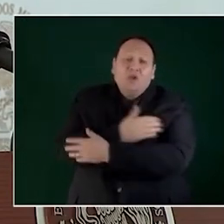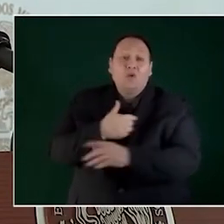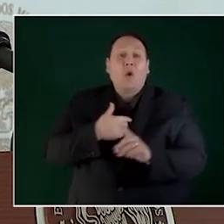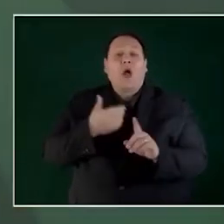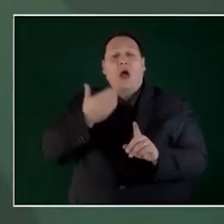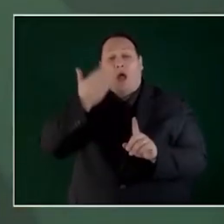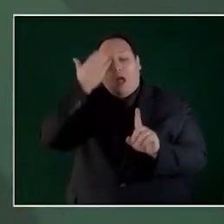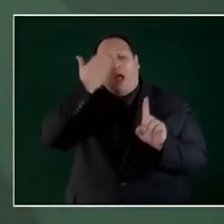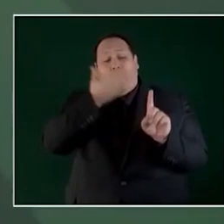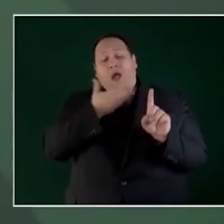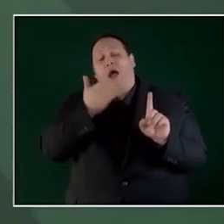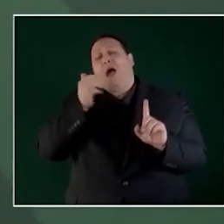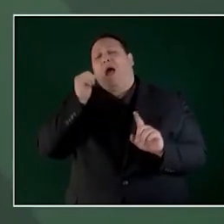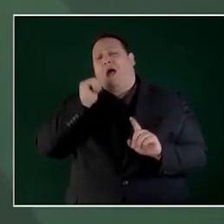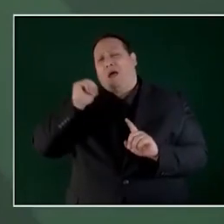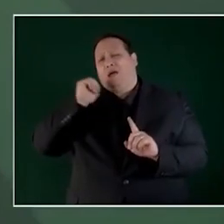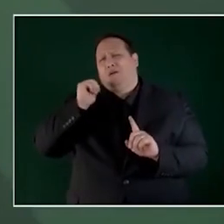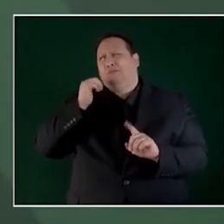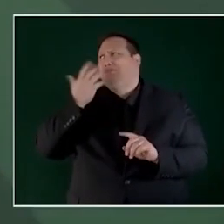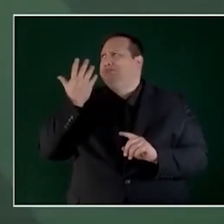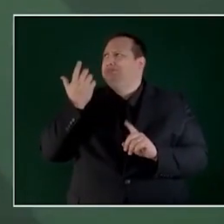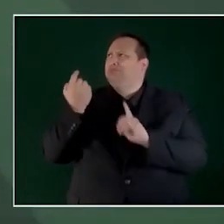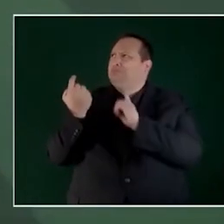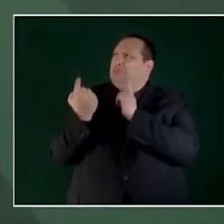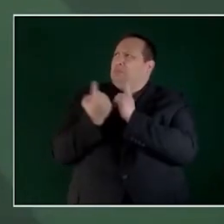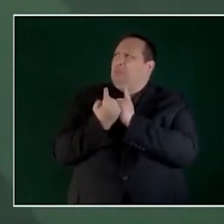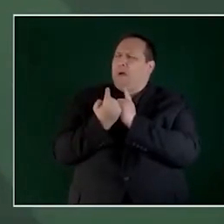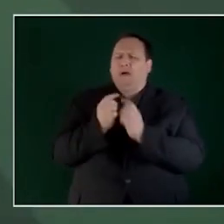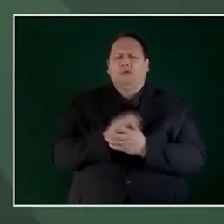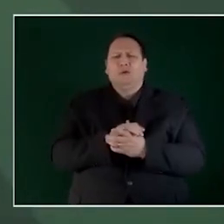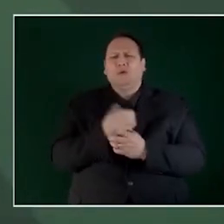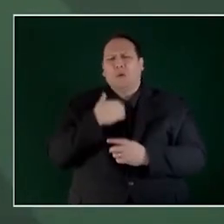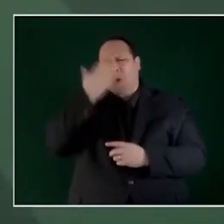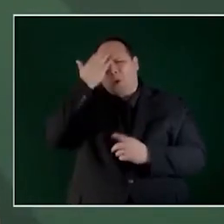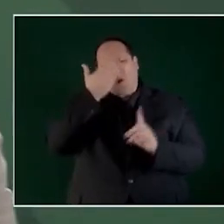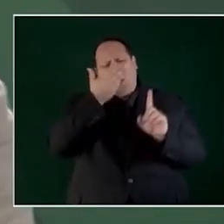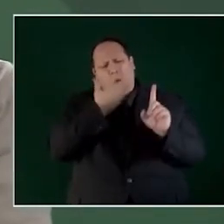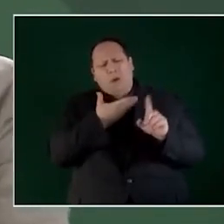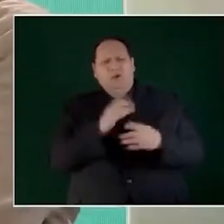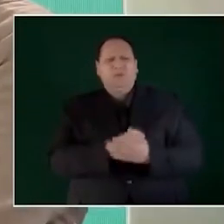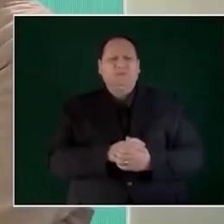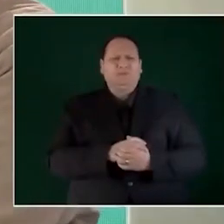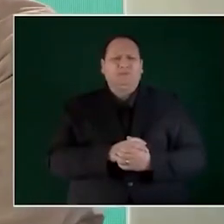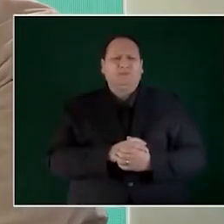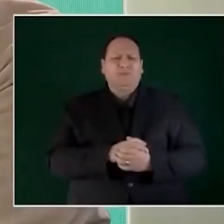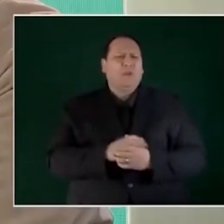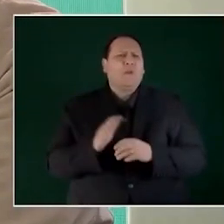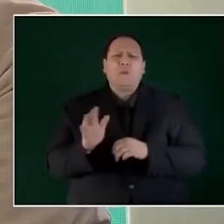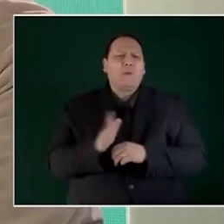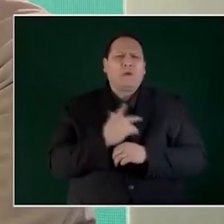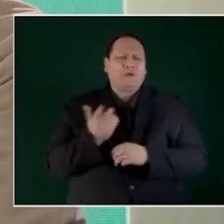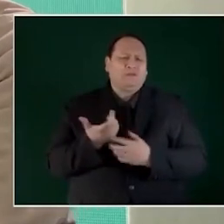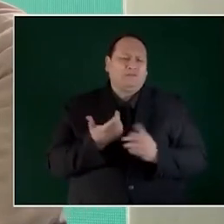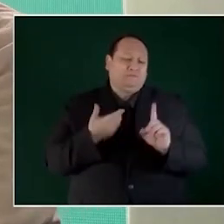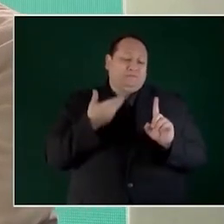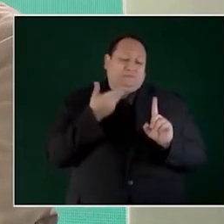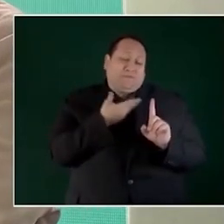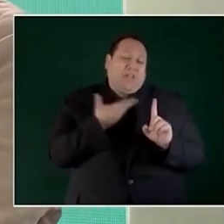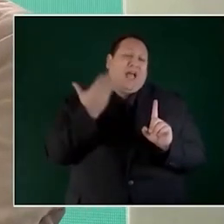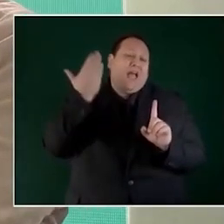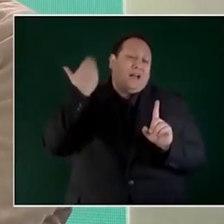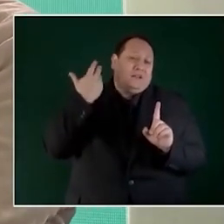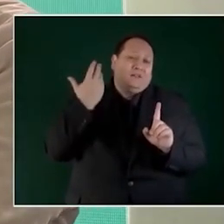porque tenía que ver con